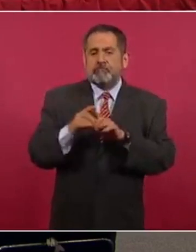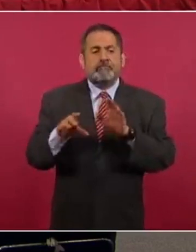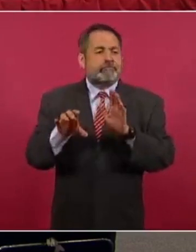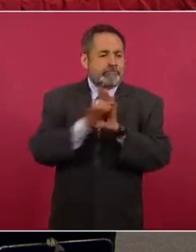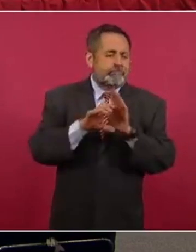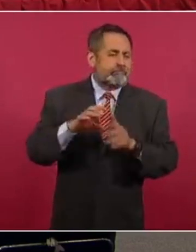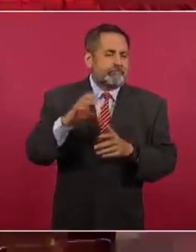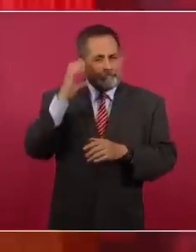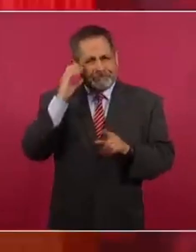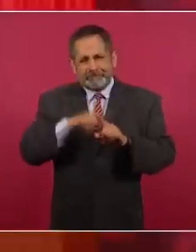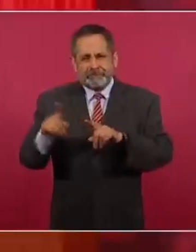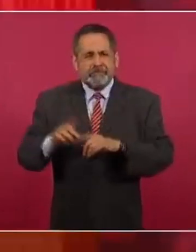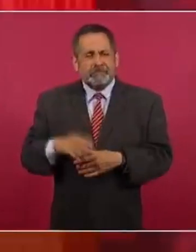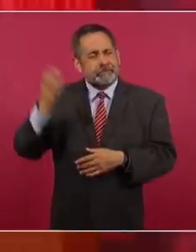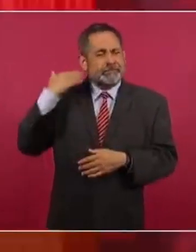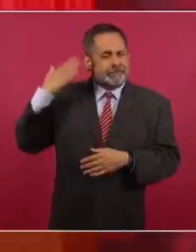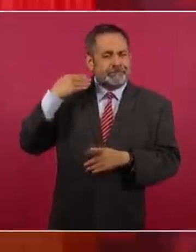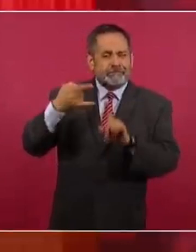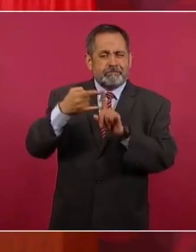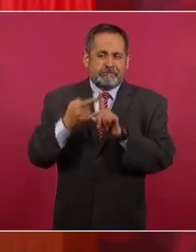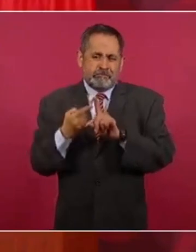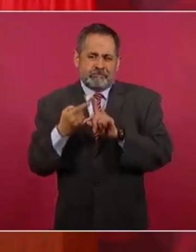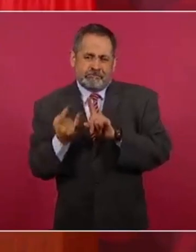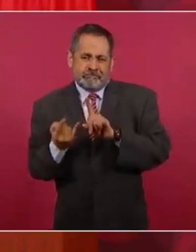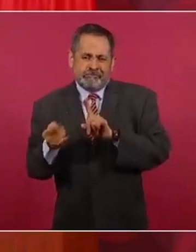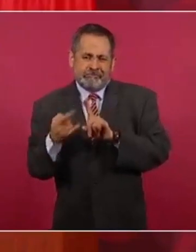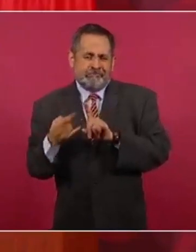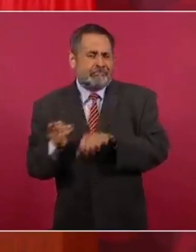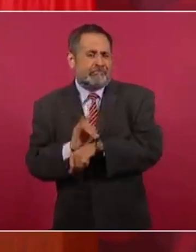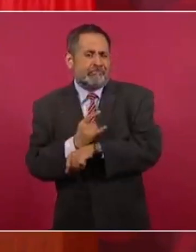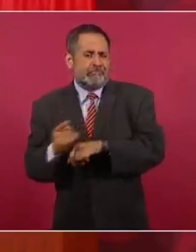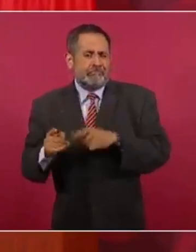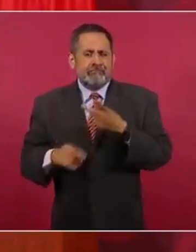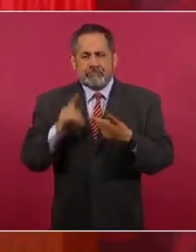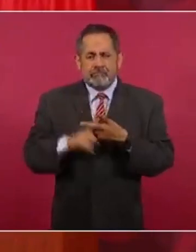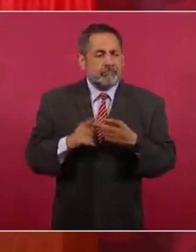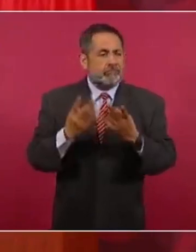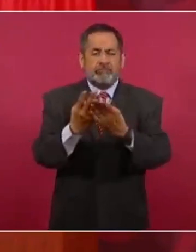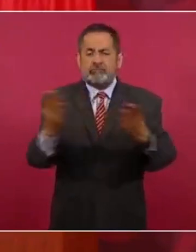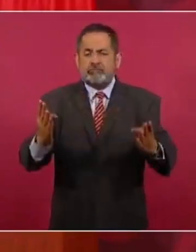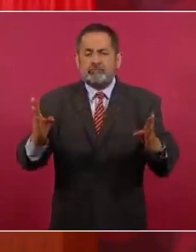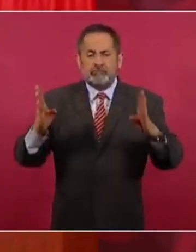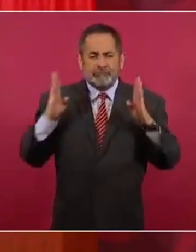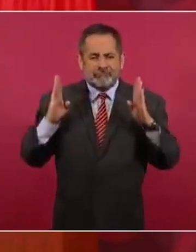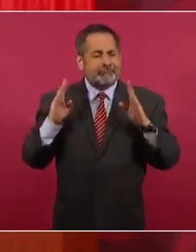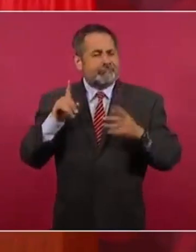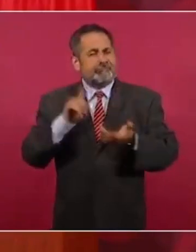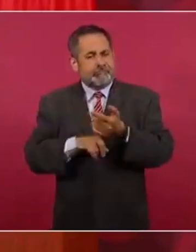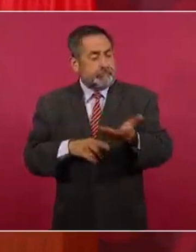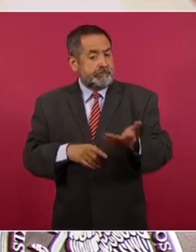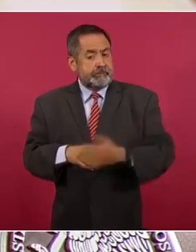con puertas desvencijadas o sin chapas. El tema de las bardas perimetrales, son muchas de estas unidades,